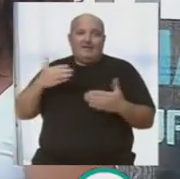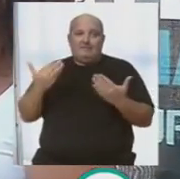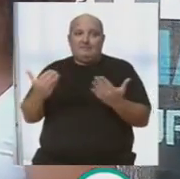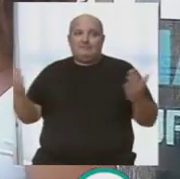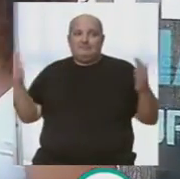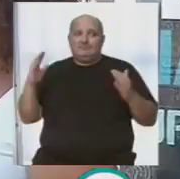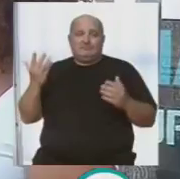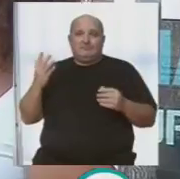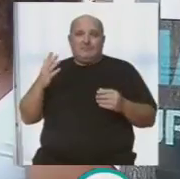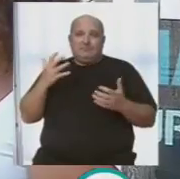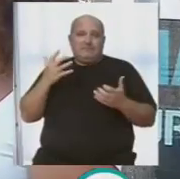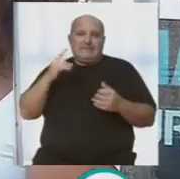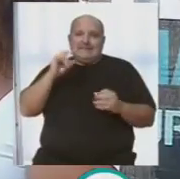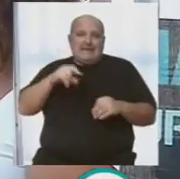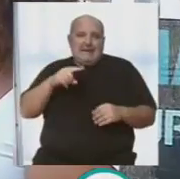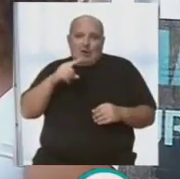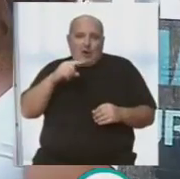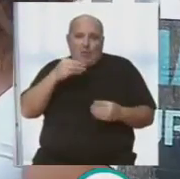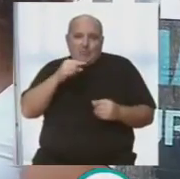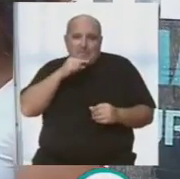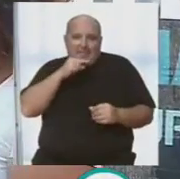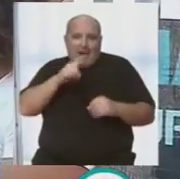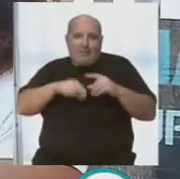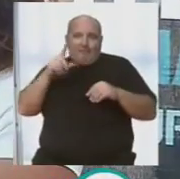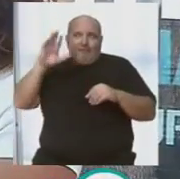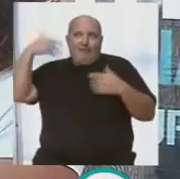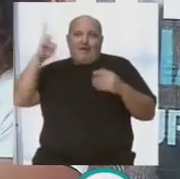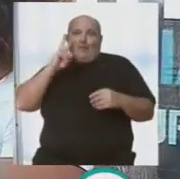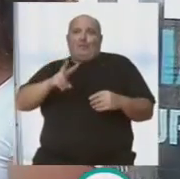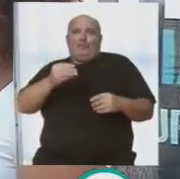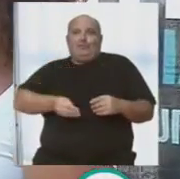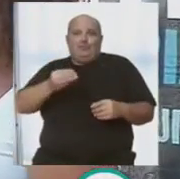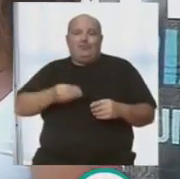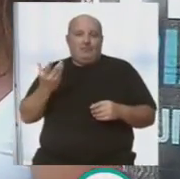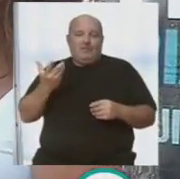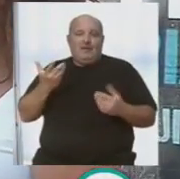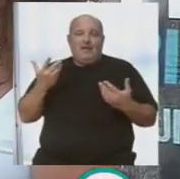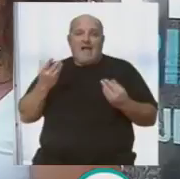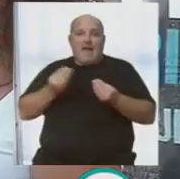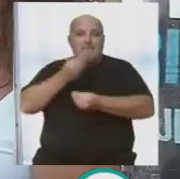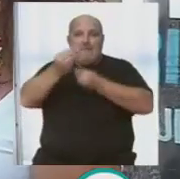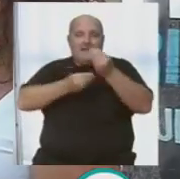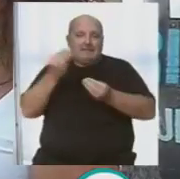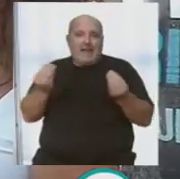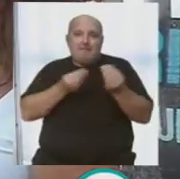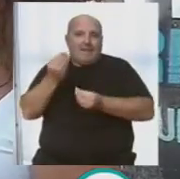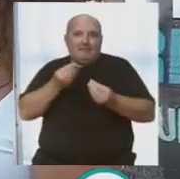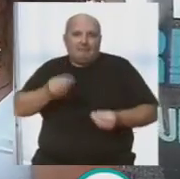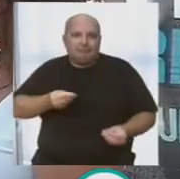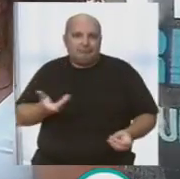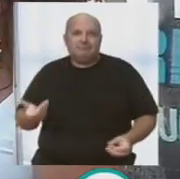tenemos que es algo envidiable, que la gente de fuera es que nos maravilla y nos vamos, que nos quedan sorprendidos por la imaginación que tienen